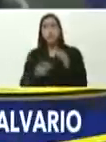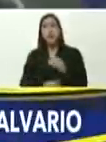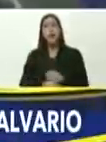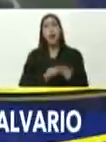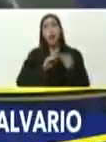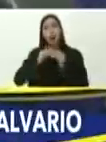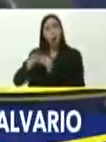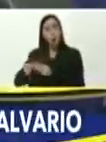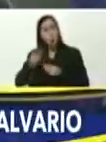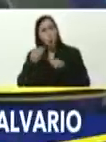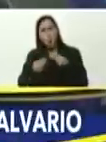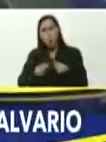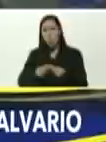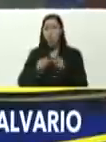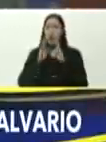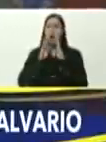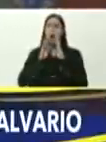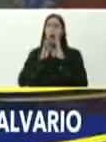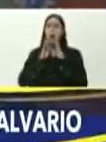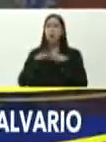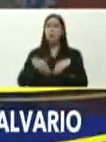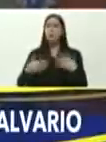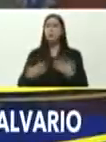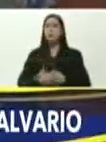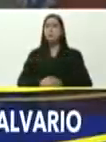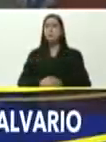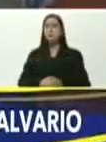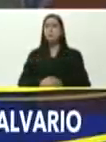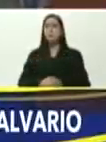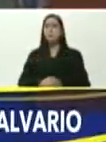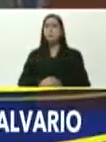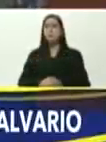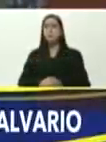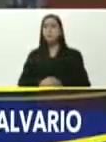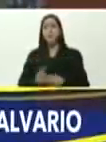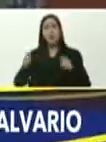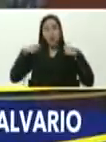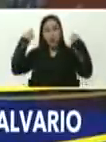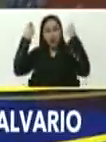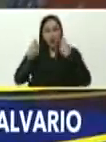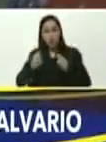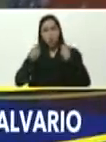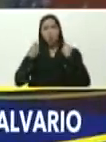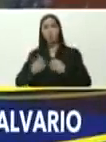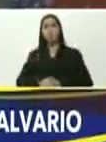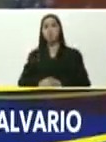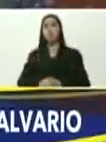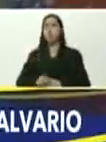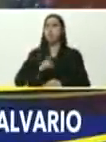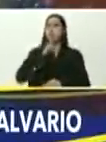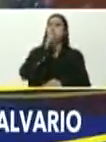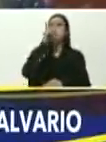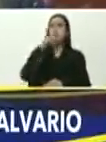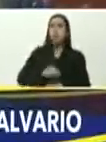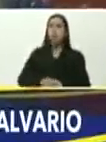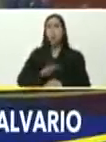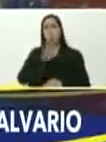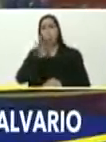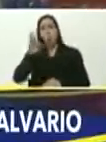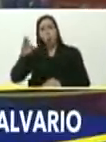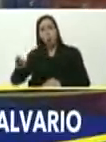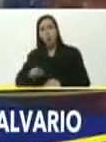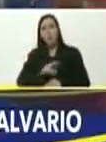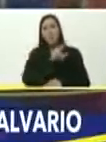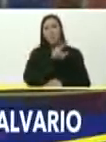que se van, a beneficiar, son, Capuchino, El Silencio, El Guarataro, 4F, 23 de